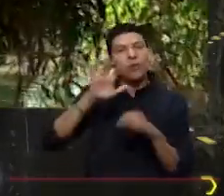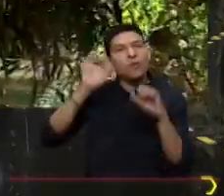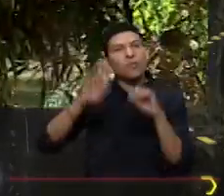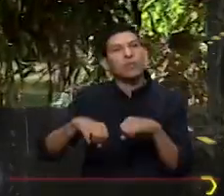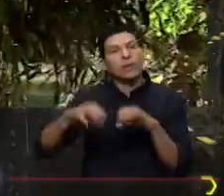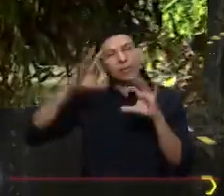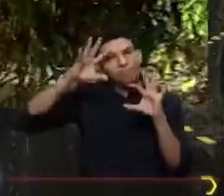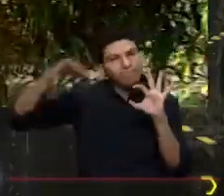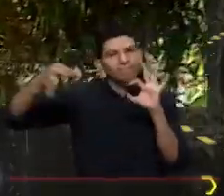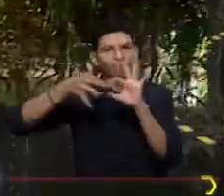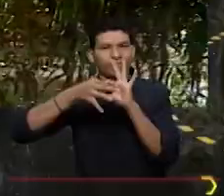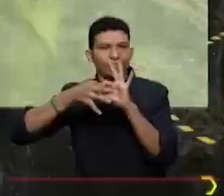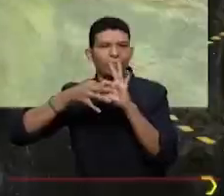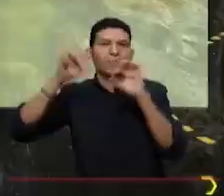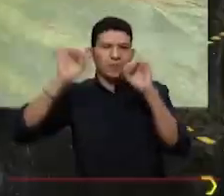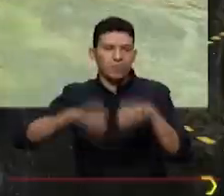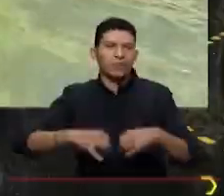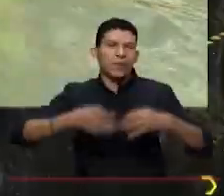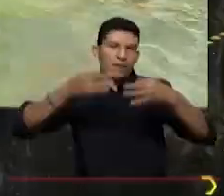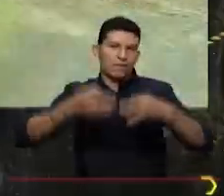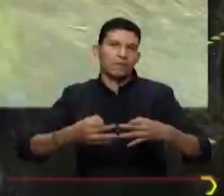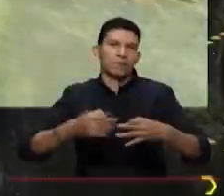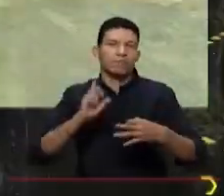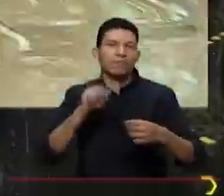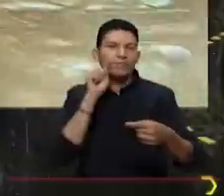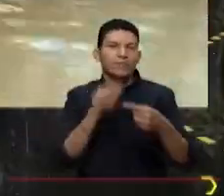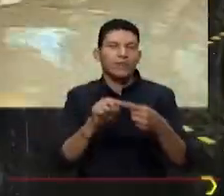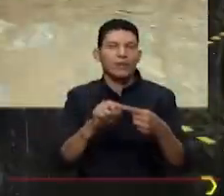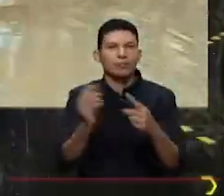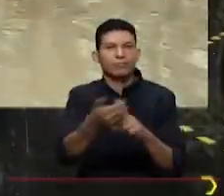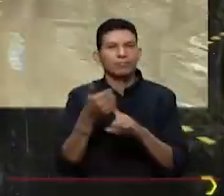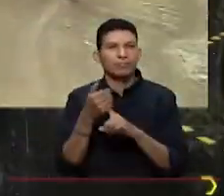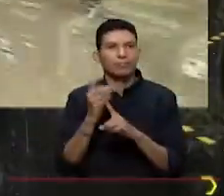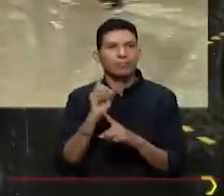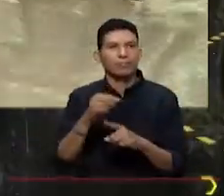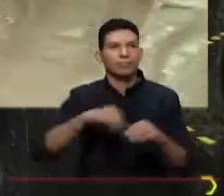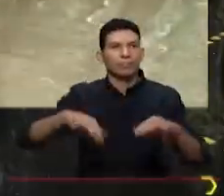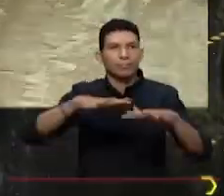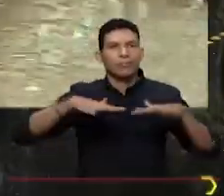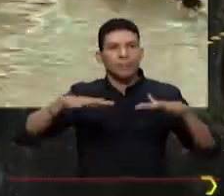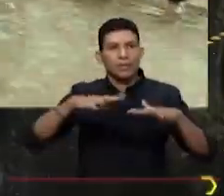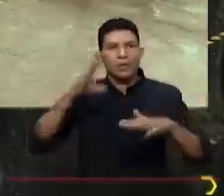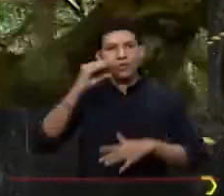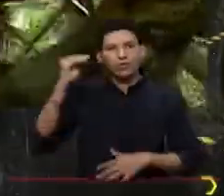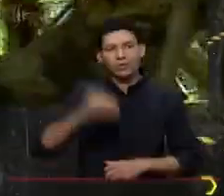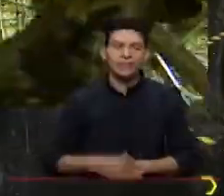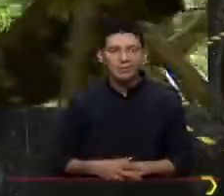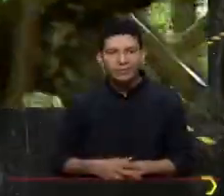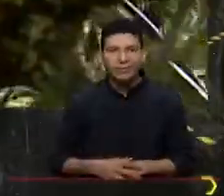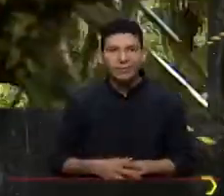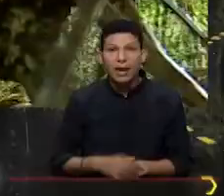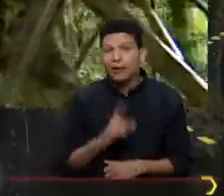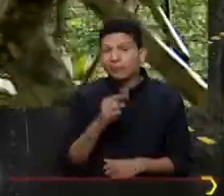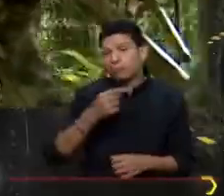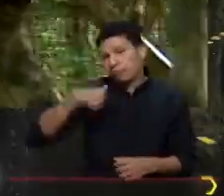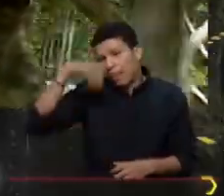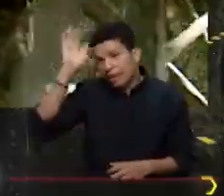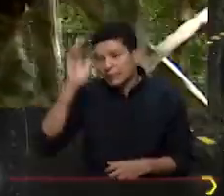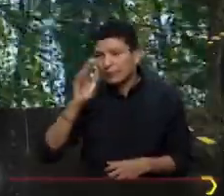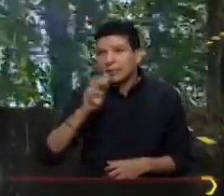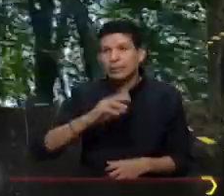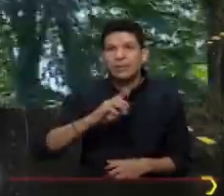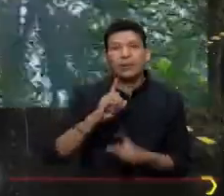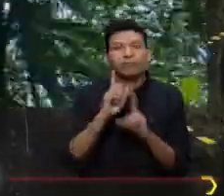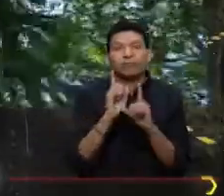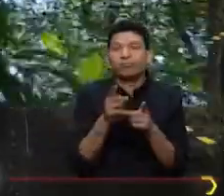una articulación real de los objetivos de conservación que tiene la unidad ambiental costera. Entonces, más allá de que esta es solamente